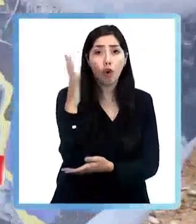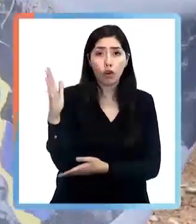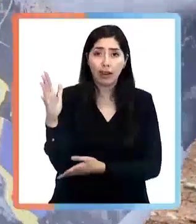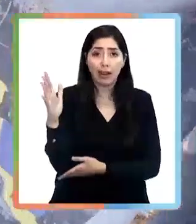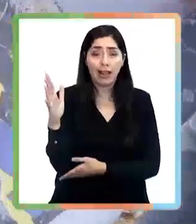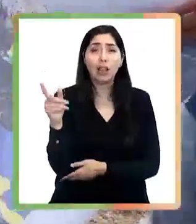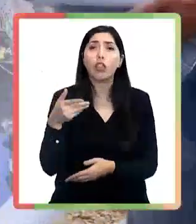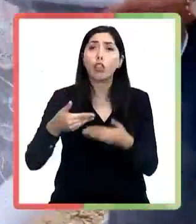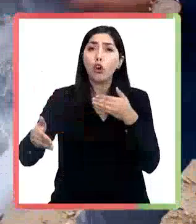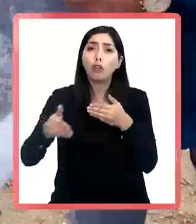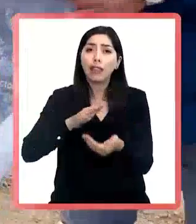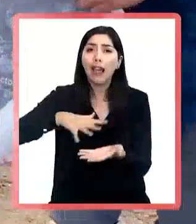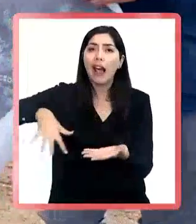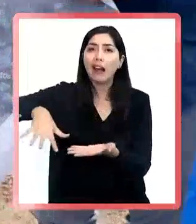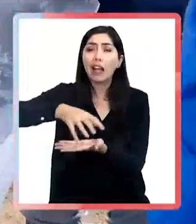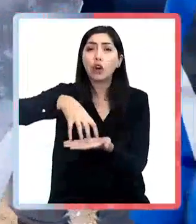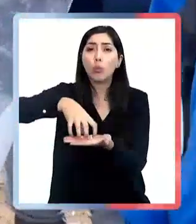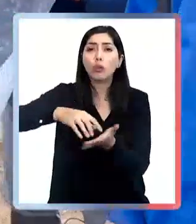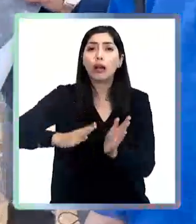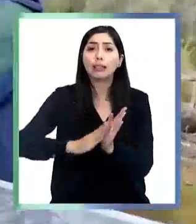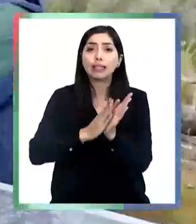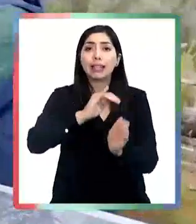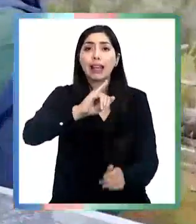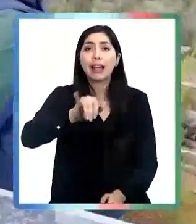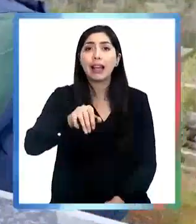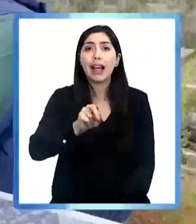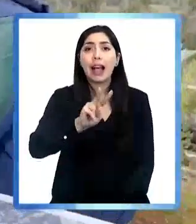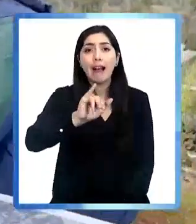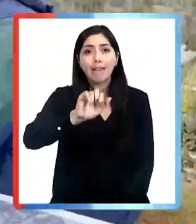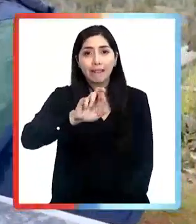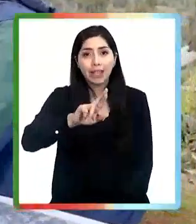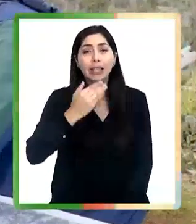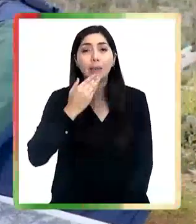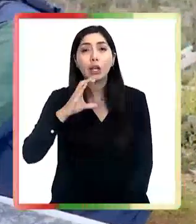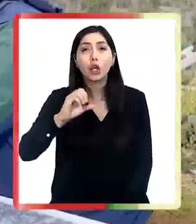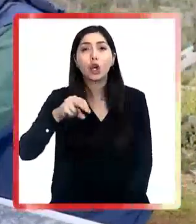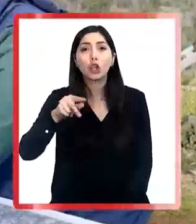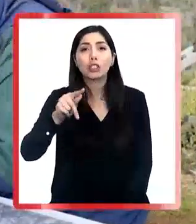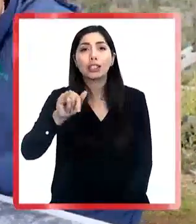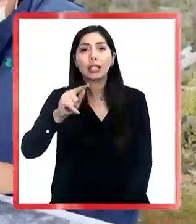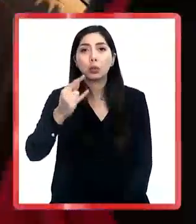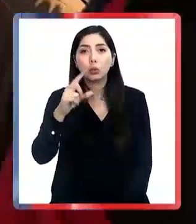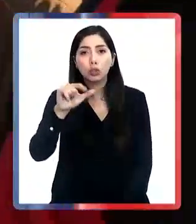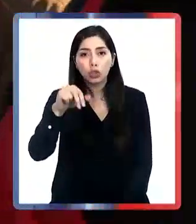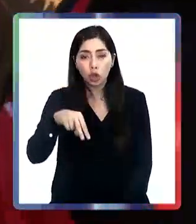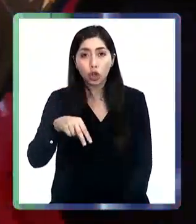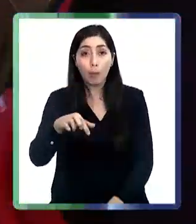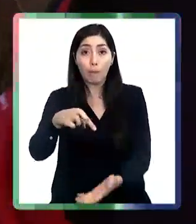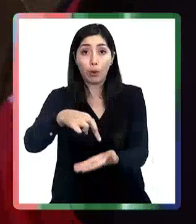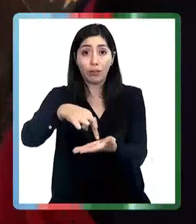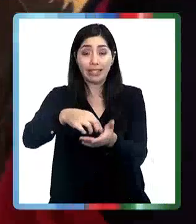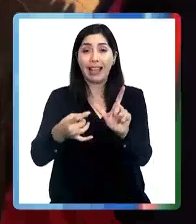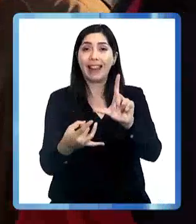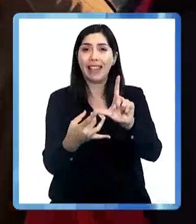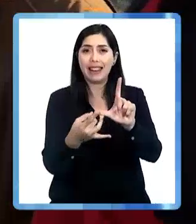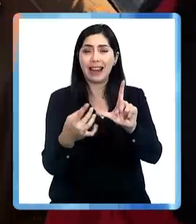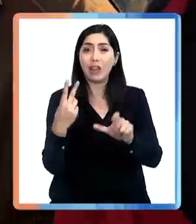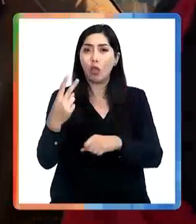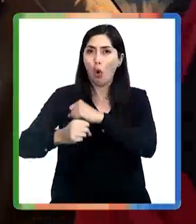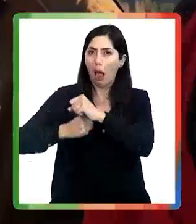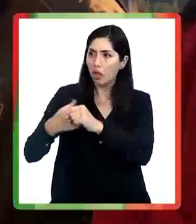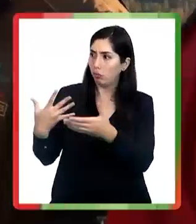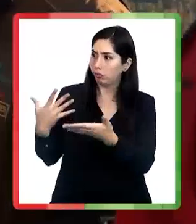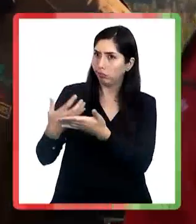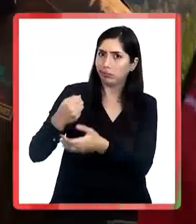de Nirivilo, ubicado en el área de las comunas de San Javier, Constitución, provincia de Linares. Un trabajo de dos años busca la